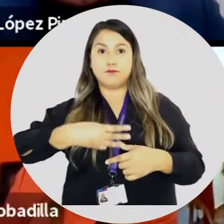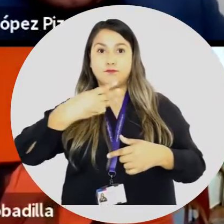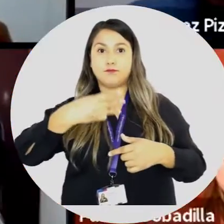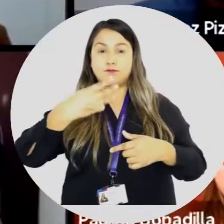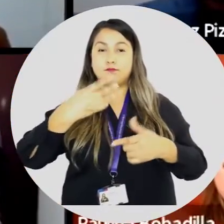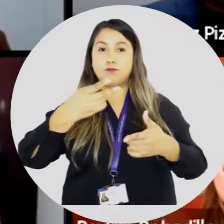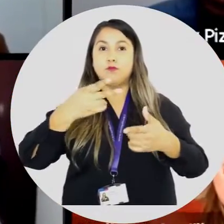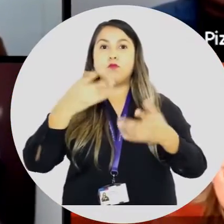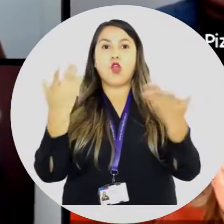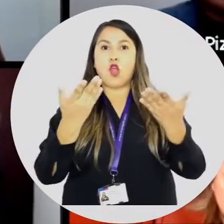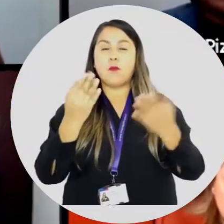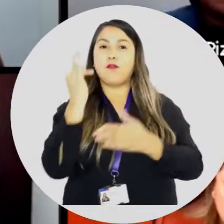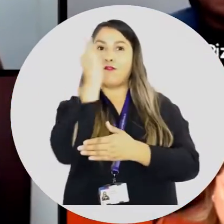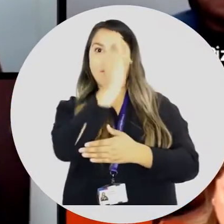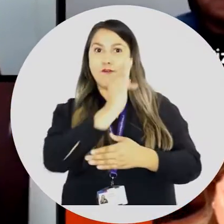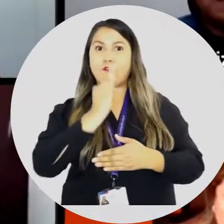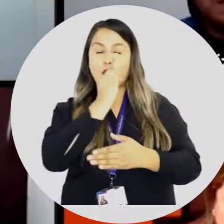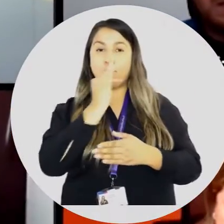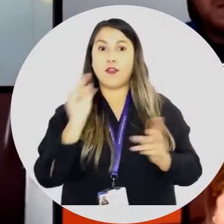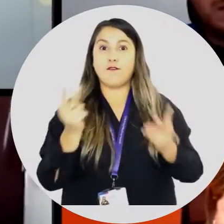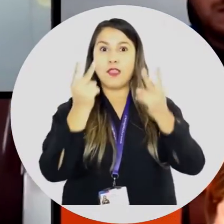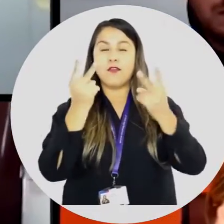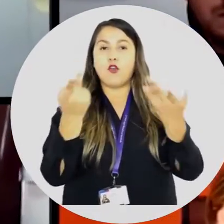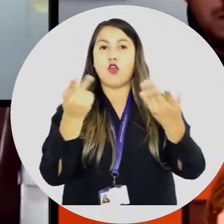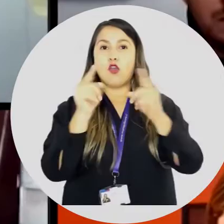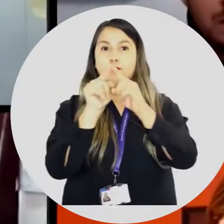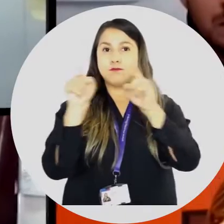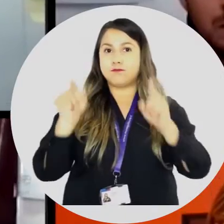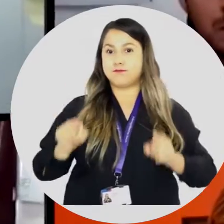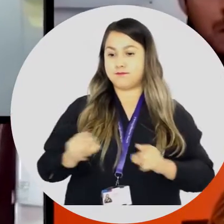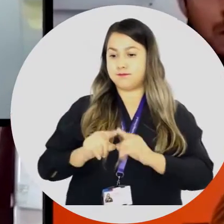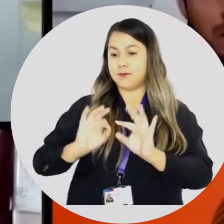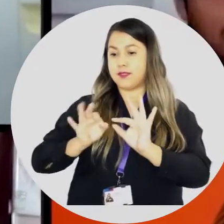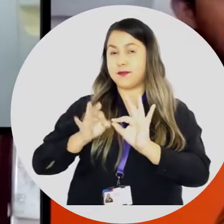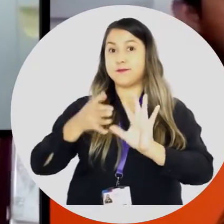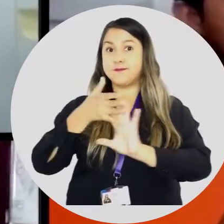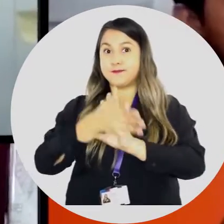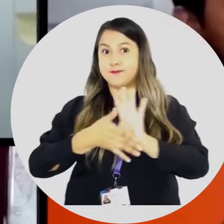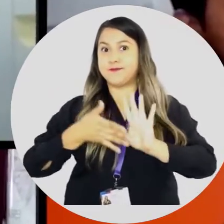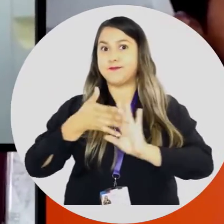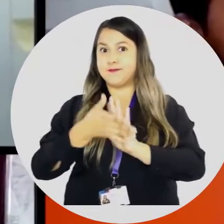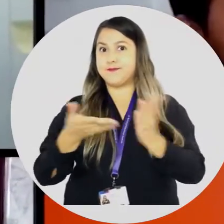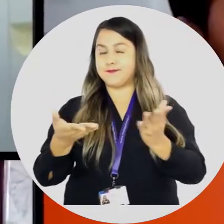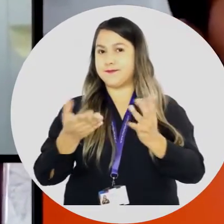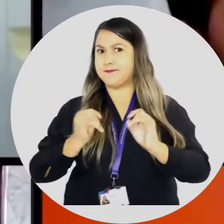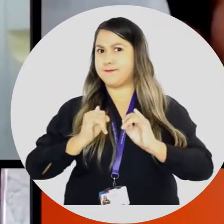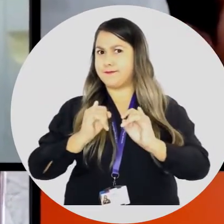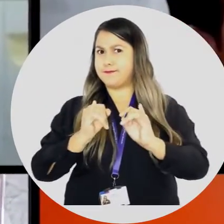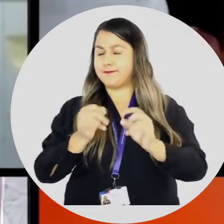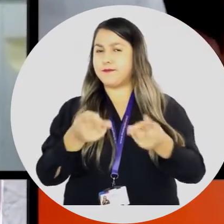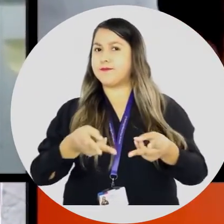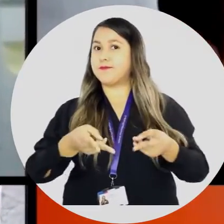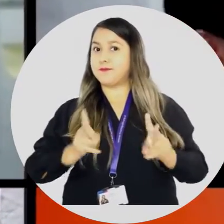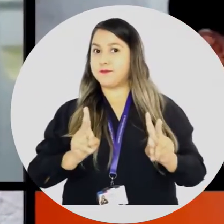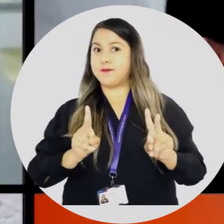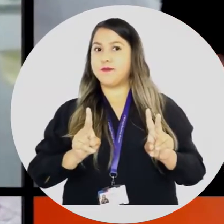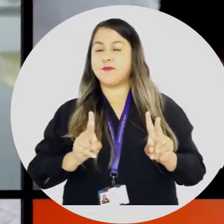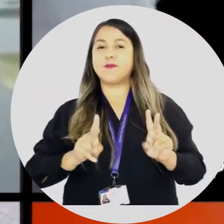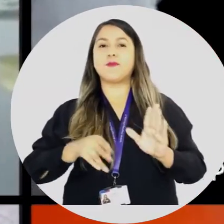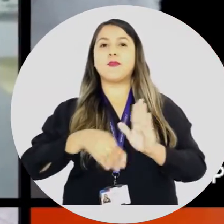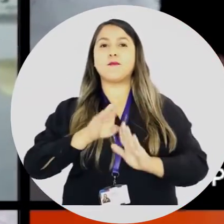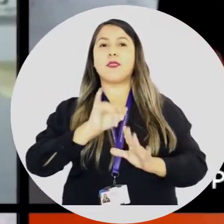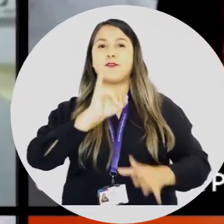municipales por medio del Facebook Live, con traducción simultánea a una intérprete de lengua de señas, permitiéndonos